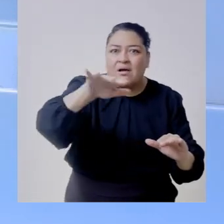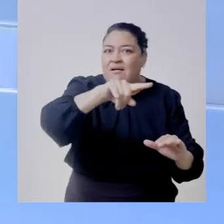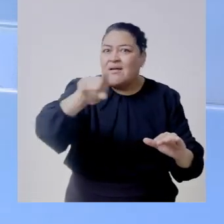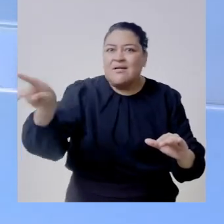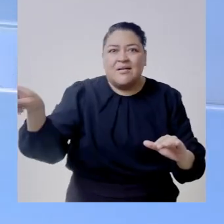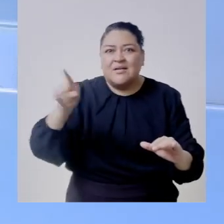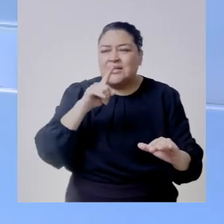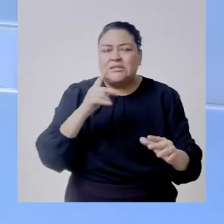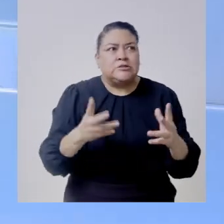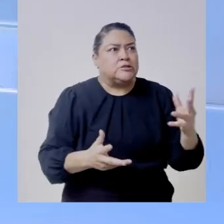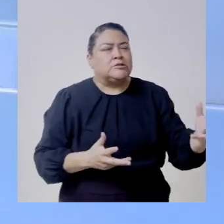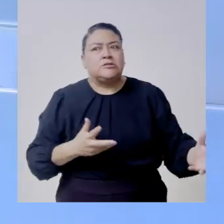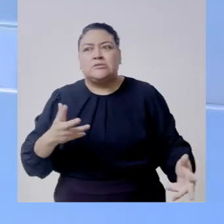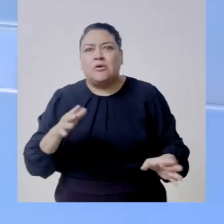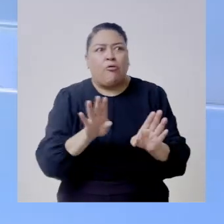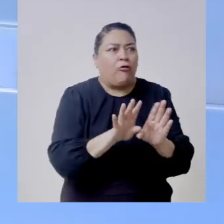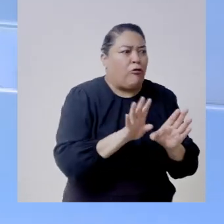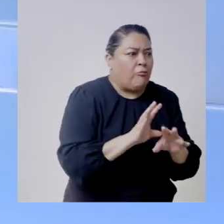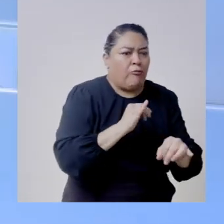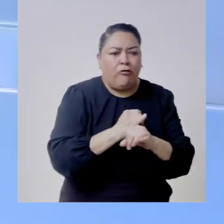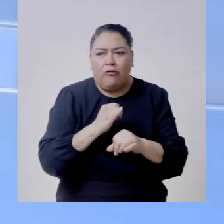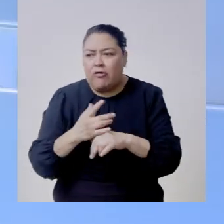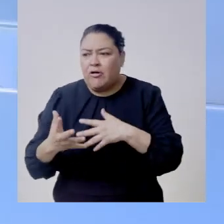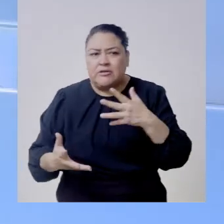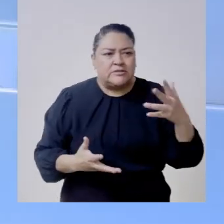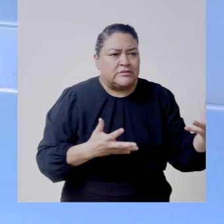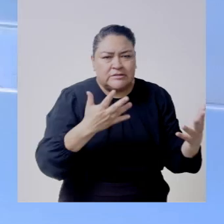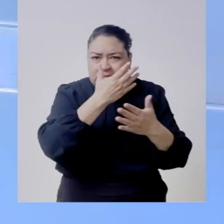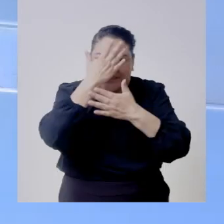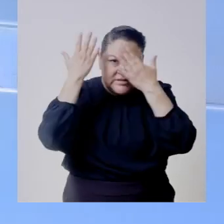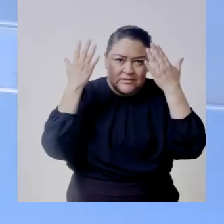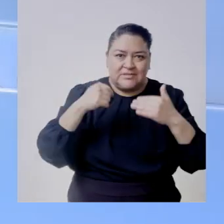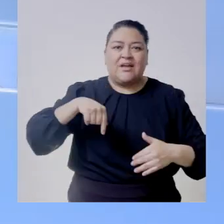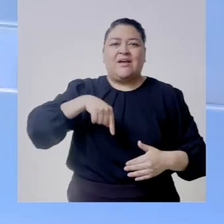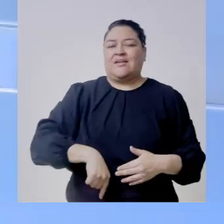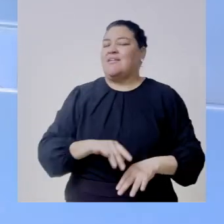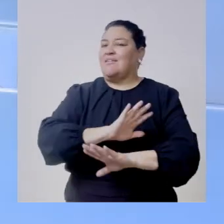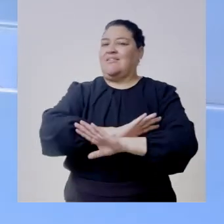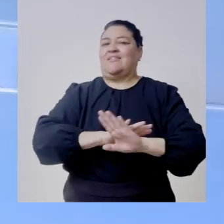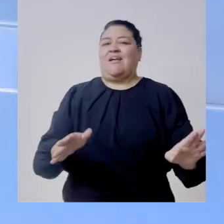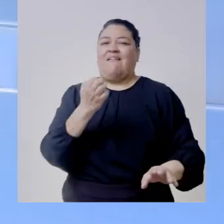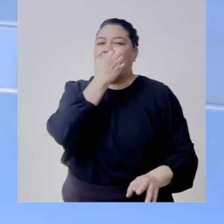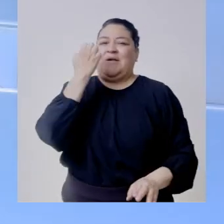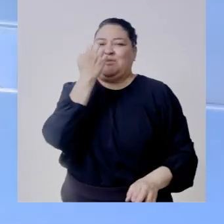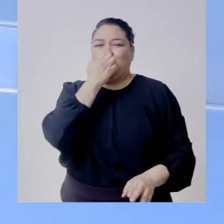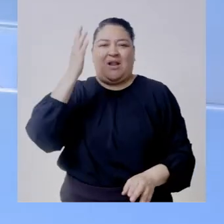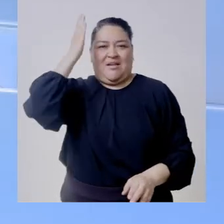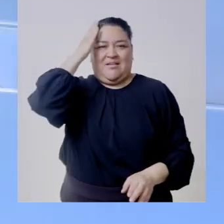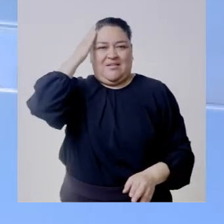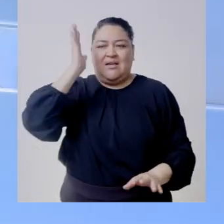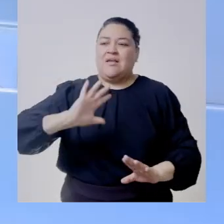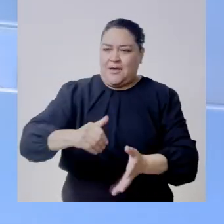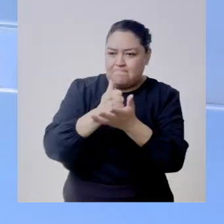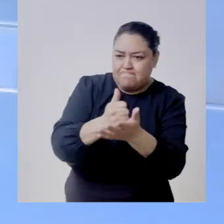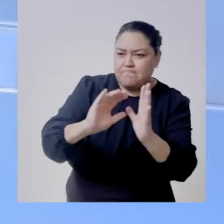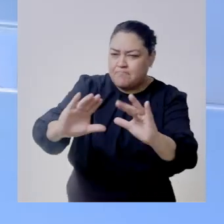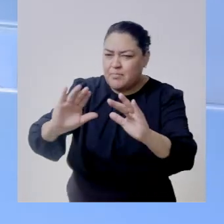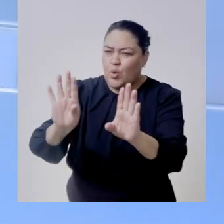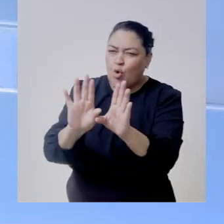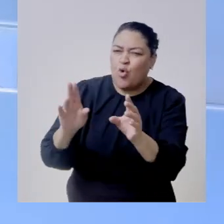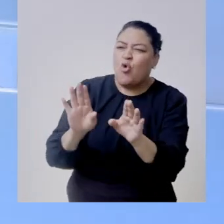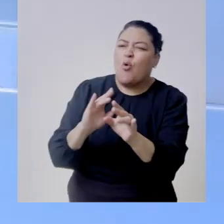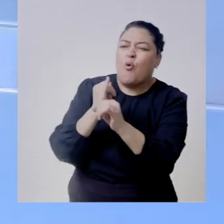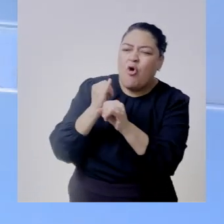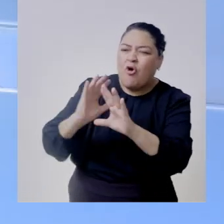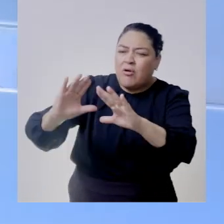red apenas estaban viendo cómo capacitar capacitar de forma virtual la escuela judicial electoral les apoyó con este